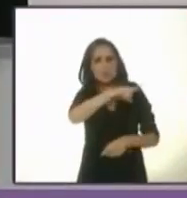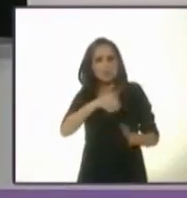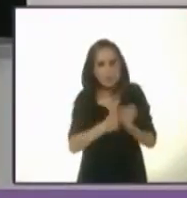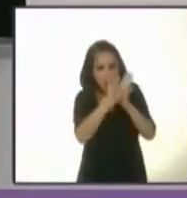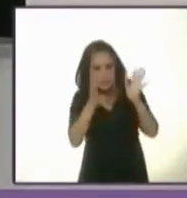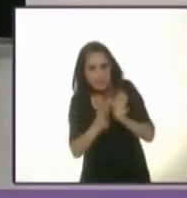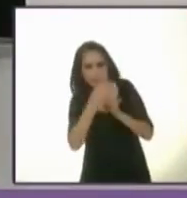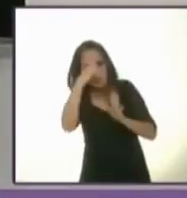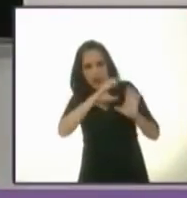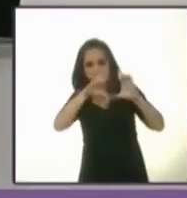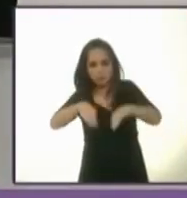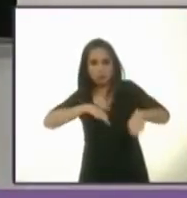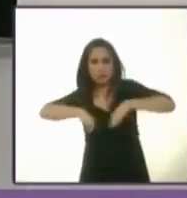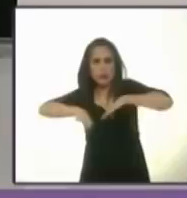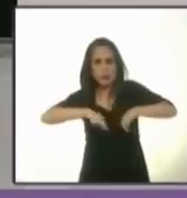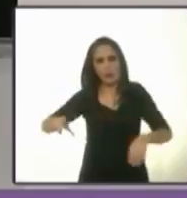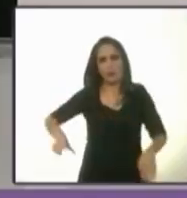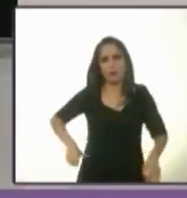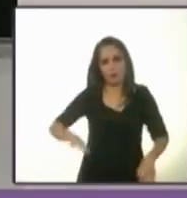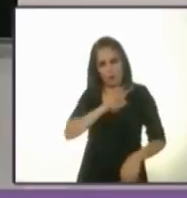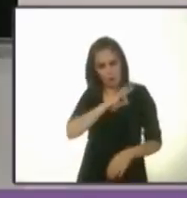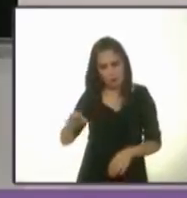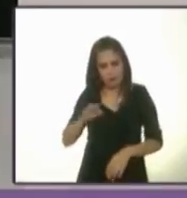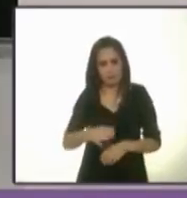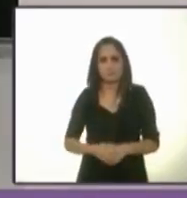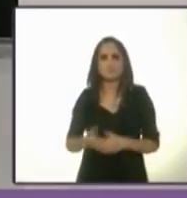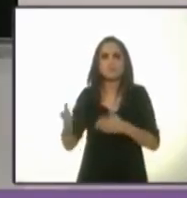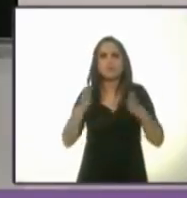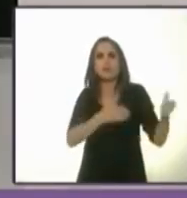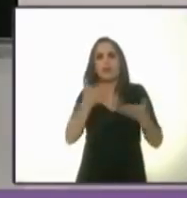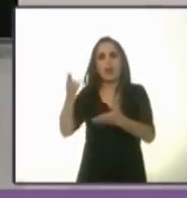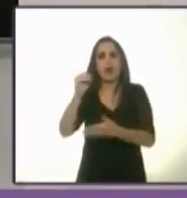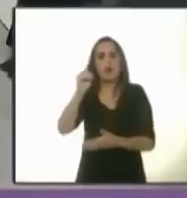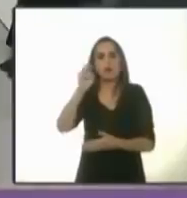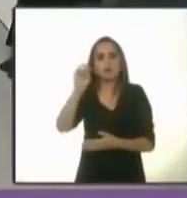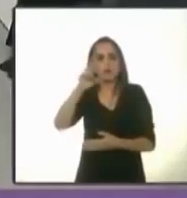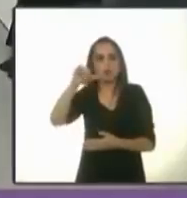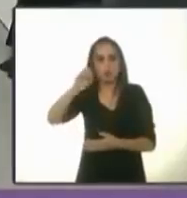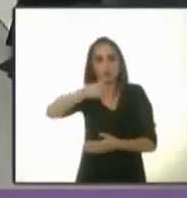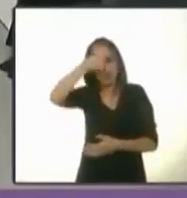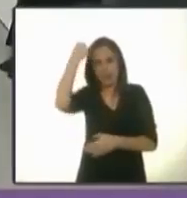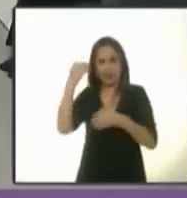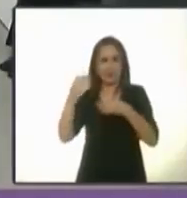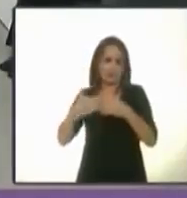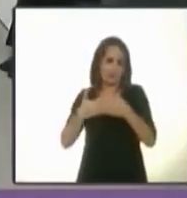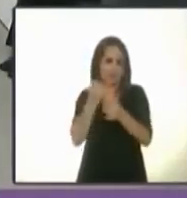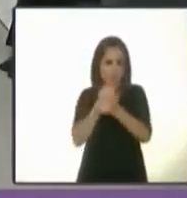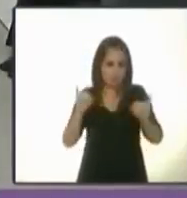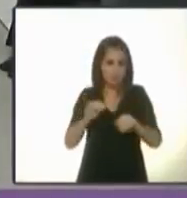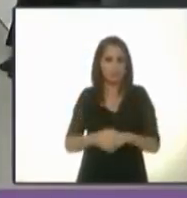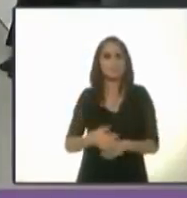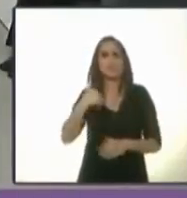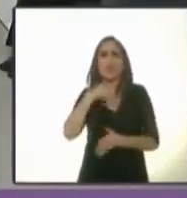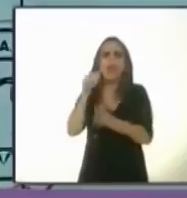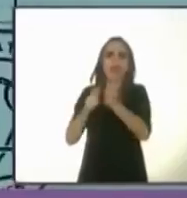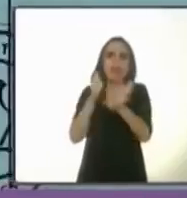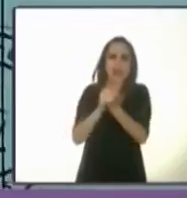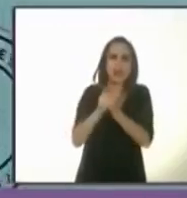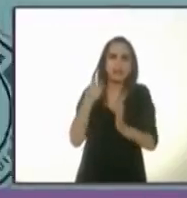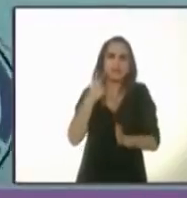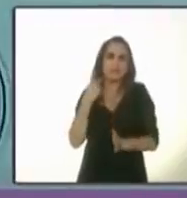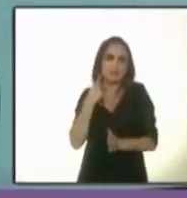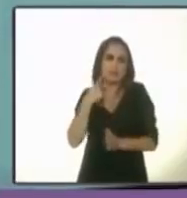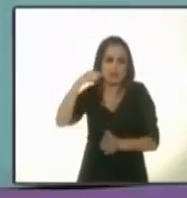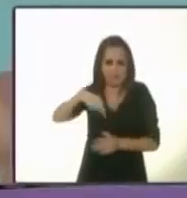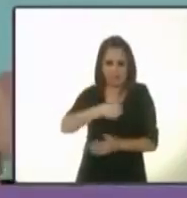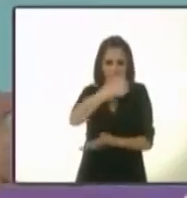candidata. Le cedo el uso de la voz a la candidata sin partido, Lorena Osorno. Adelante, candidata. Hablando sobre la reforma política en la Ciudad de México,